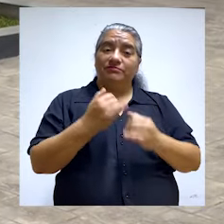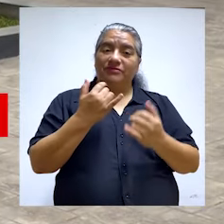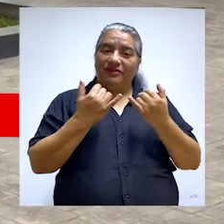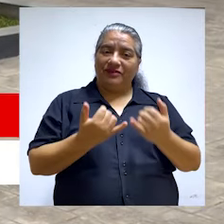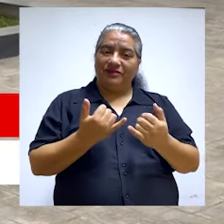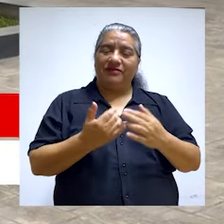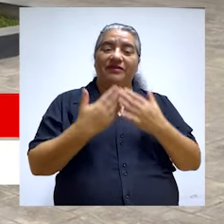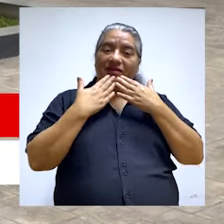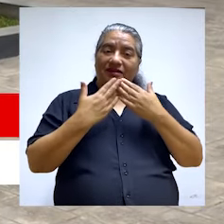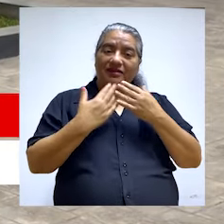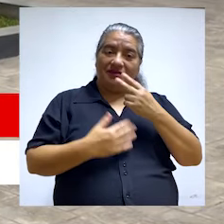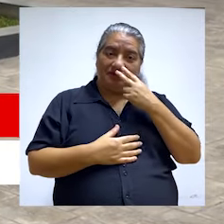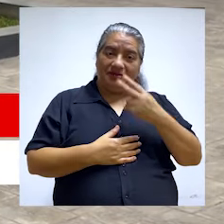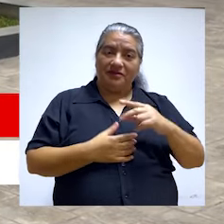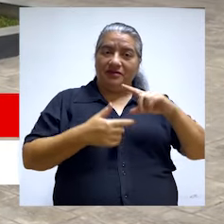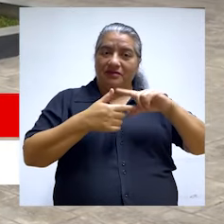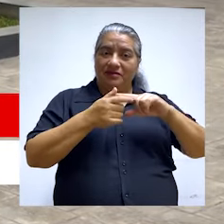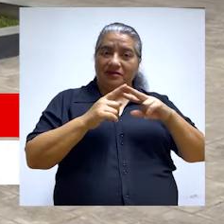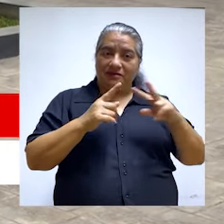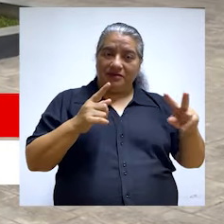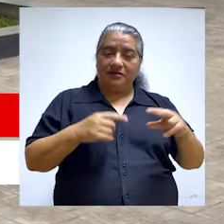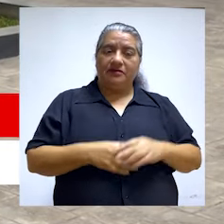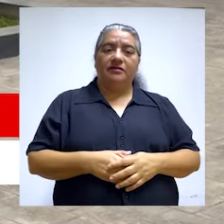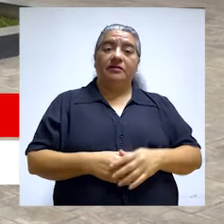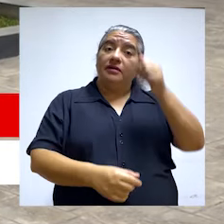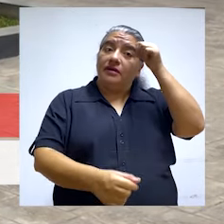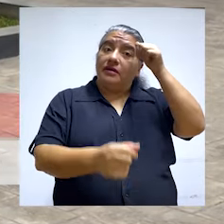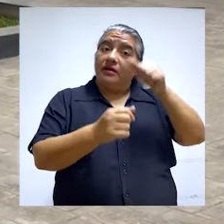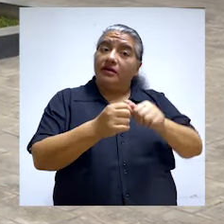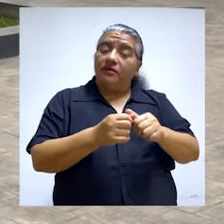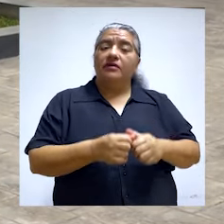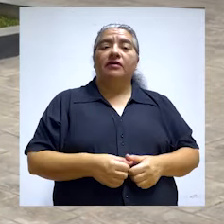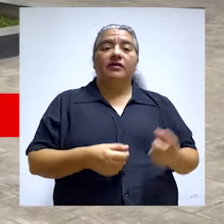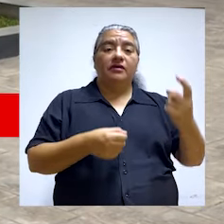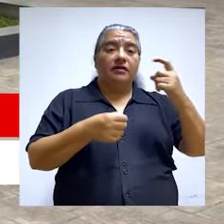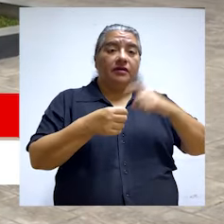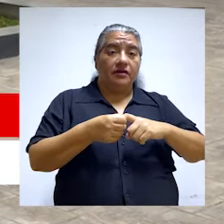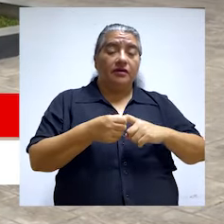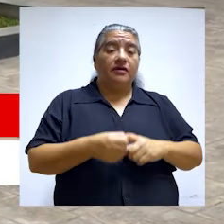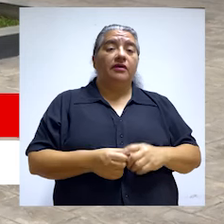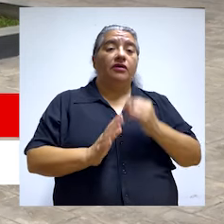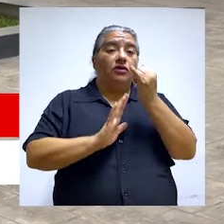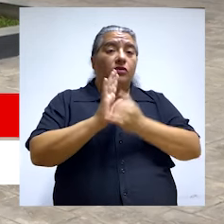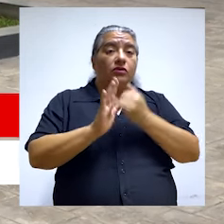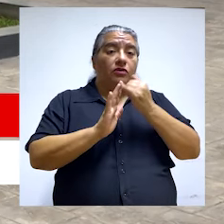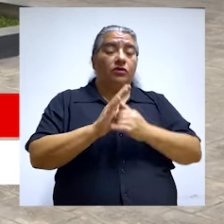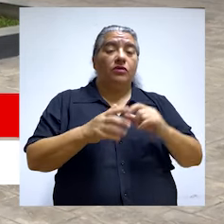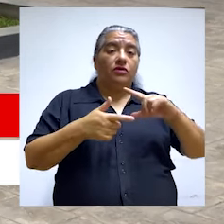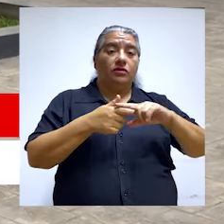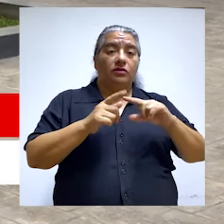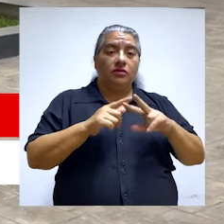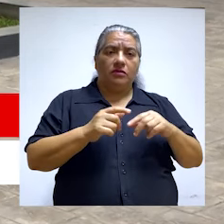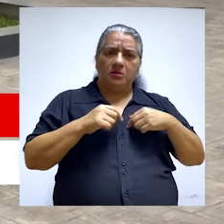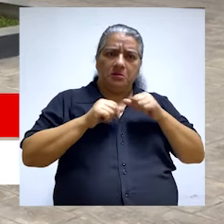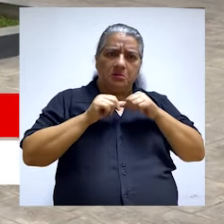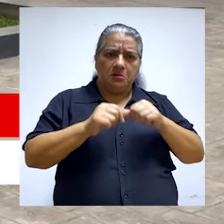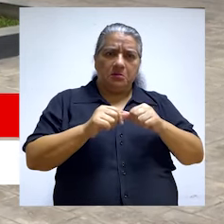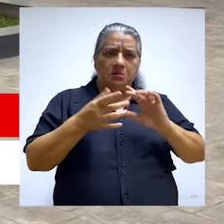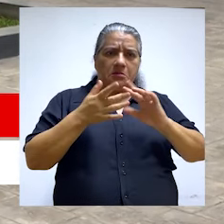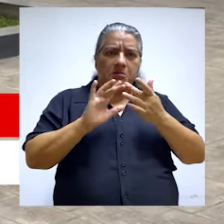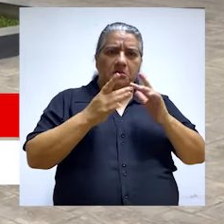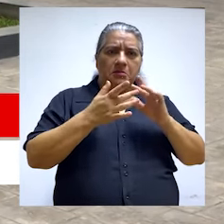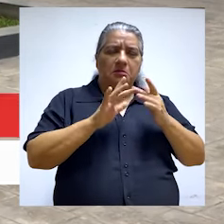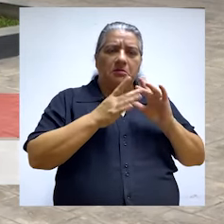Ha sido todo por hoy. Gracias por acompañarnos en Contraloría TV. Y recuerde suscribirse a nuestro YouTube Contraloría TV y